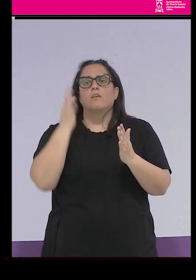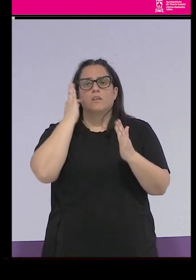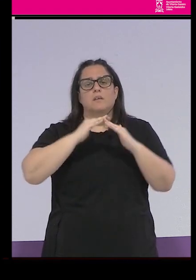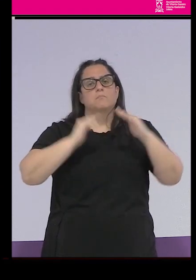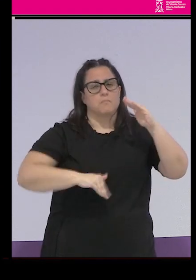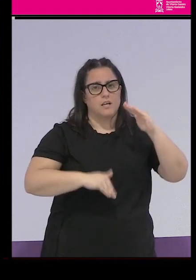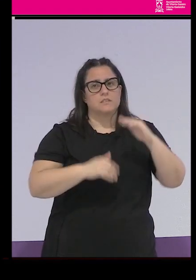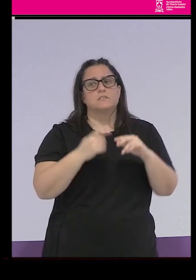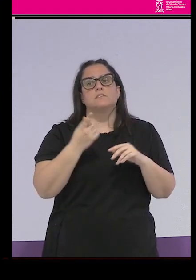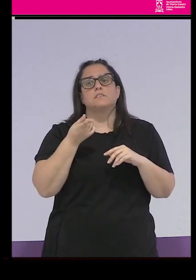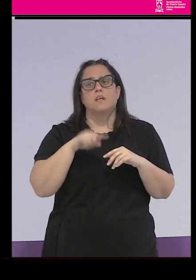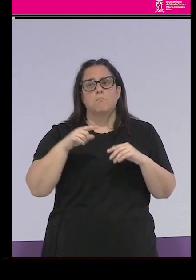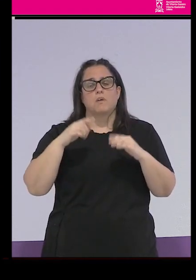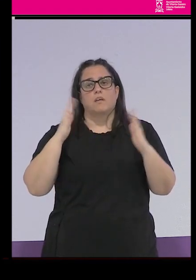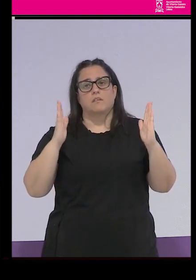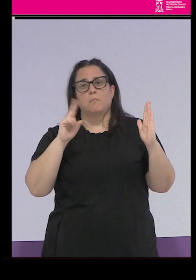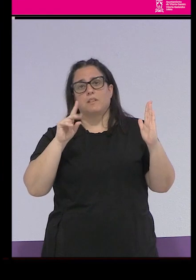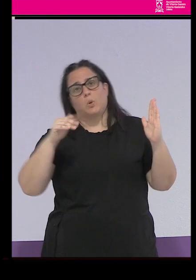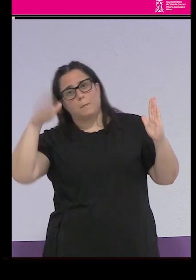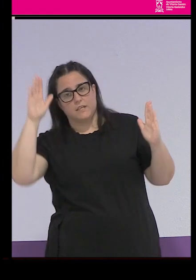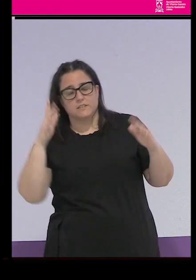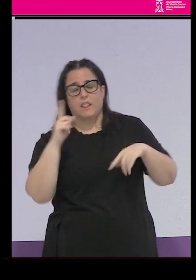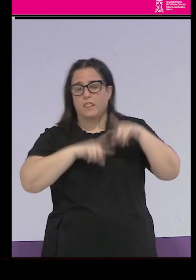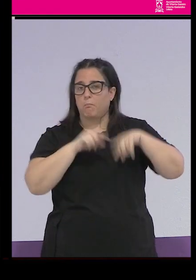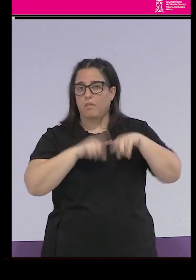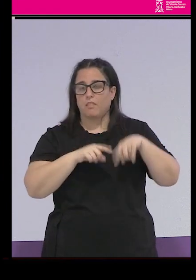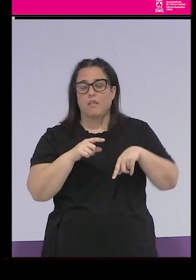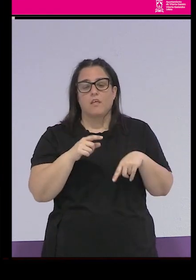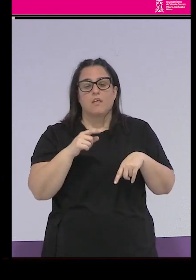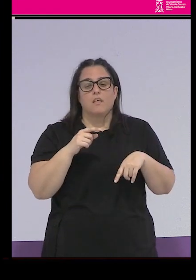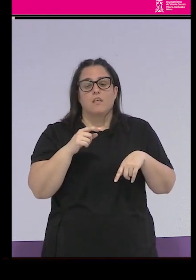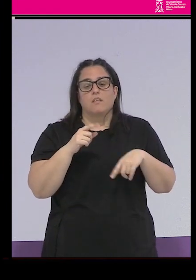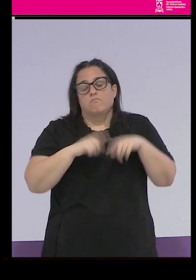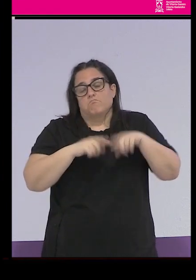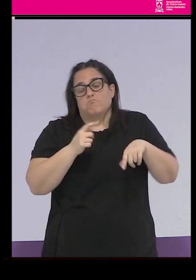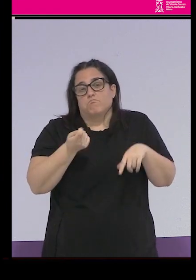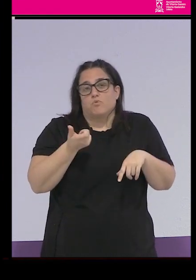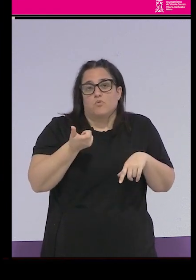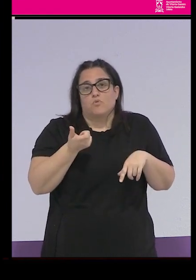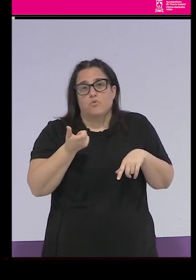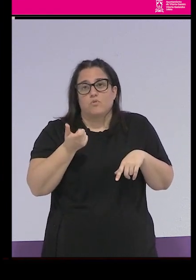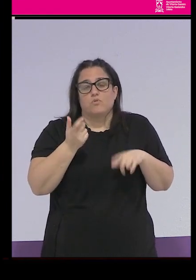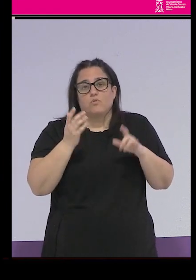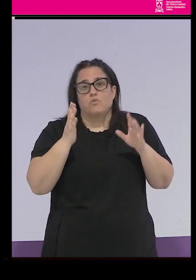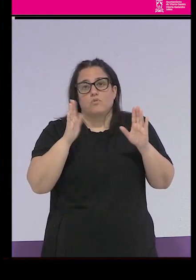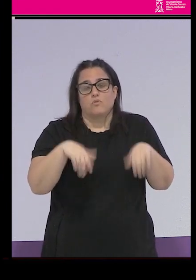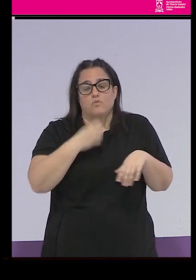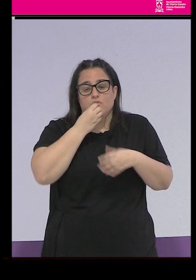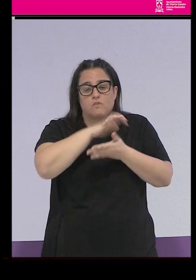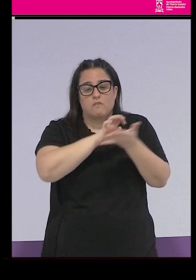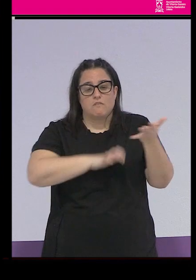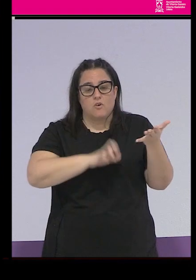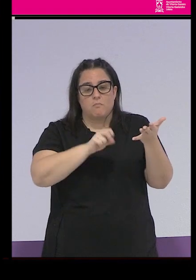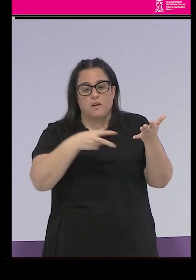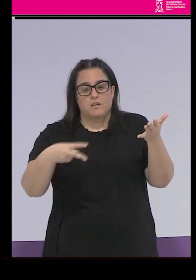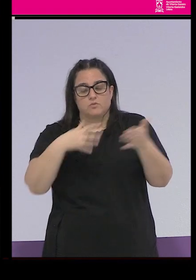documentados casos de mujeres más mayores, ¿no? Es verdad que depende de cual fuera un poco el resultado del informe, Que luego